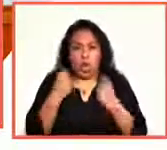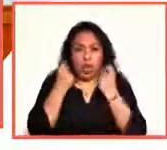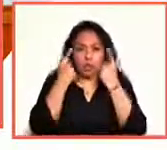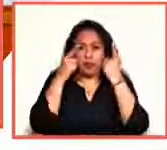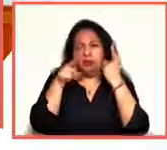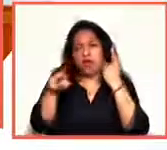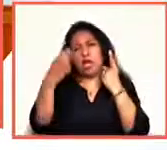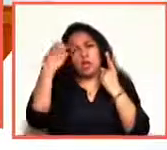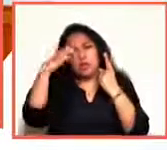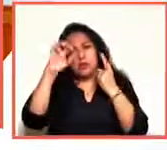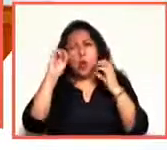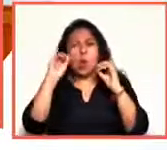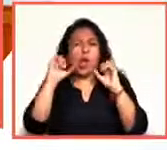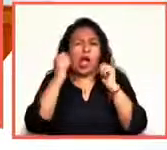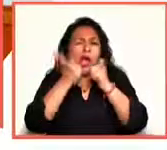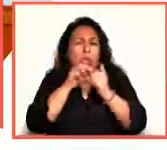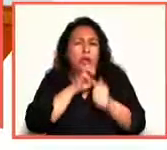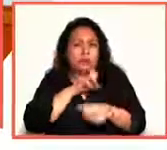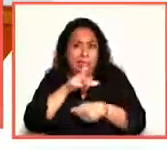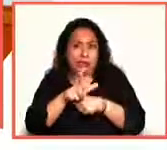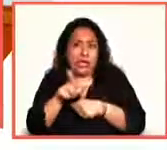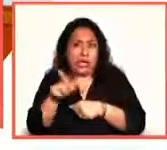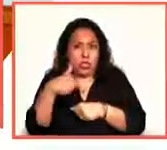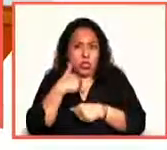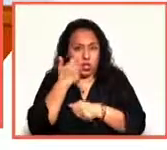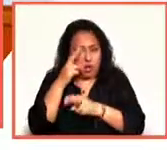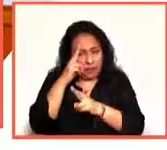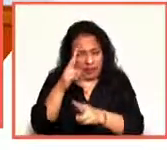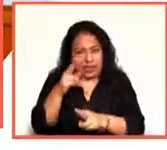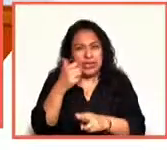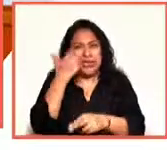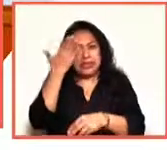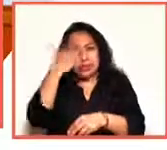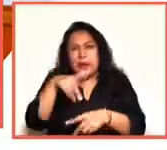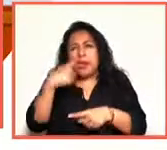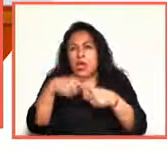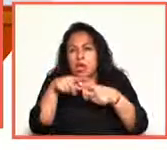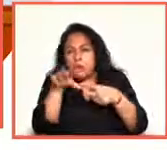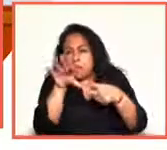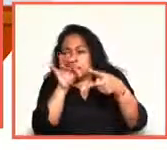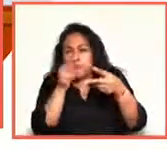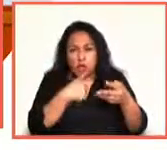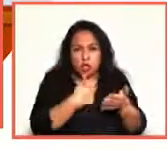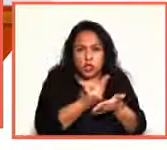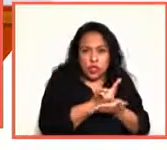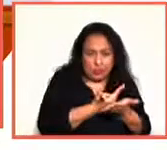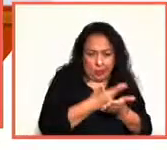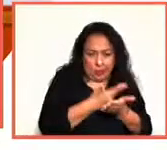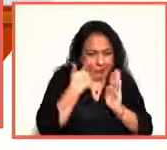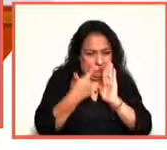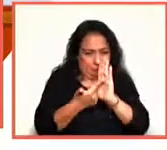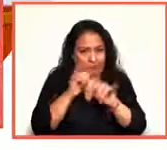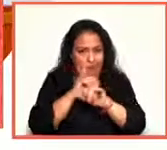por alguna obra en particular. Quieren descubrir algunos de los personajes que dibujará. No se pierda en la siguiente nota.